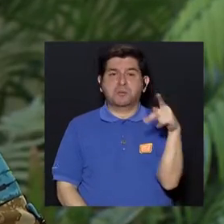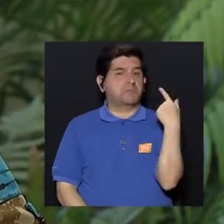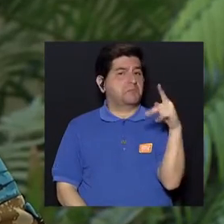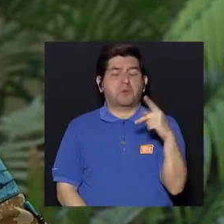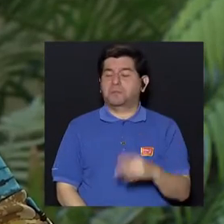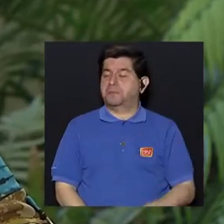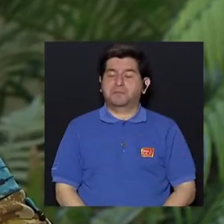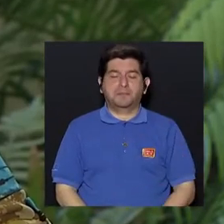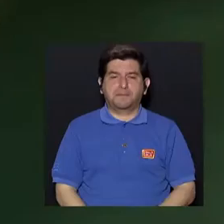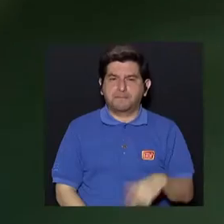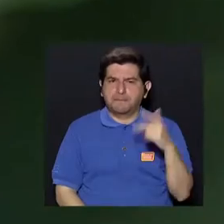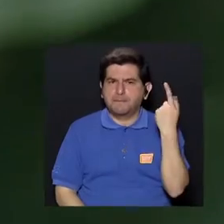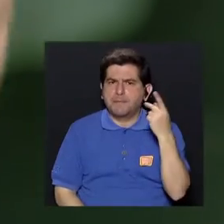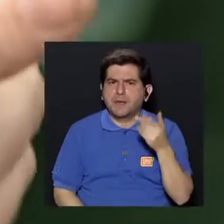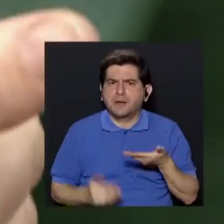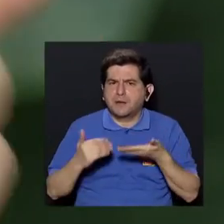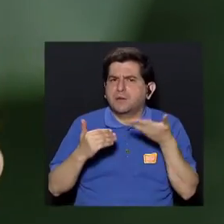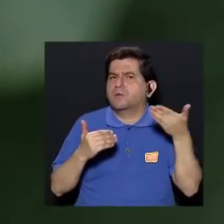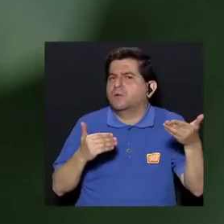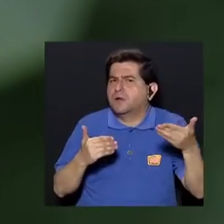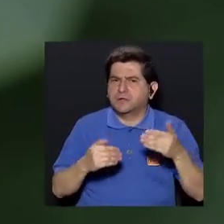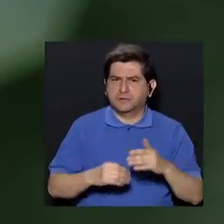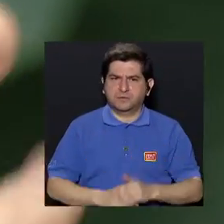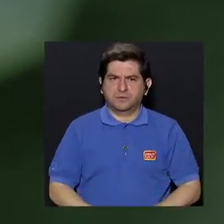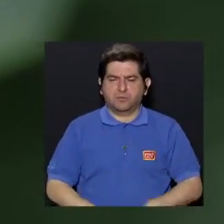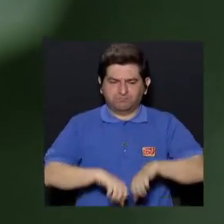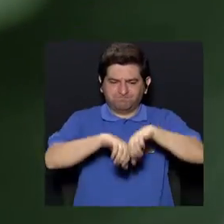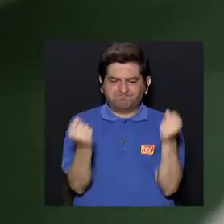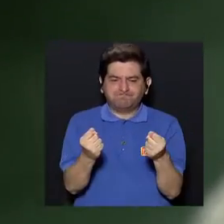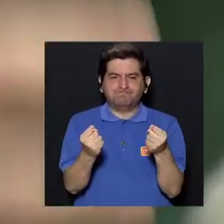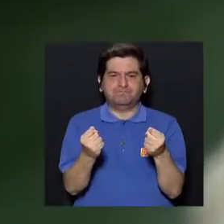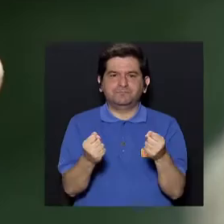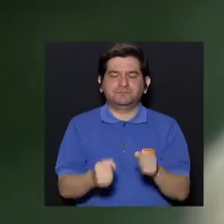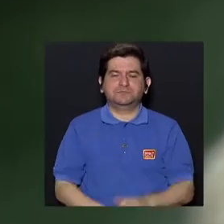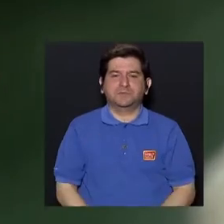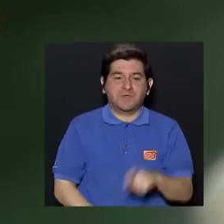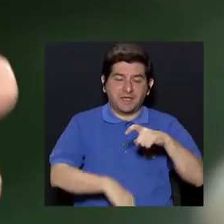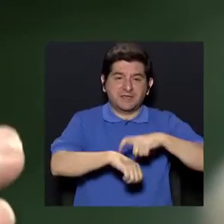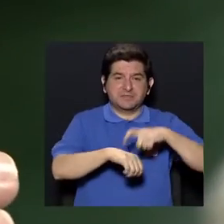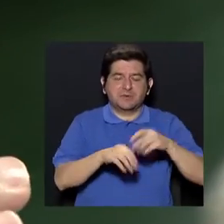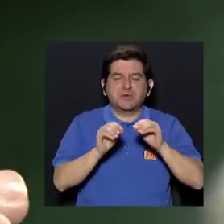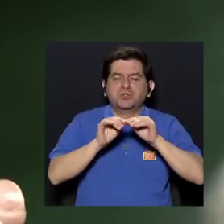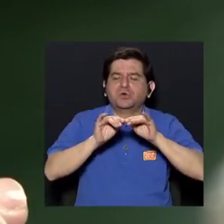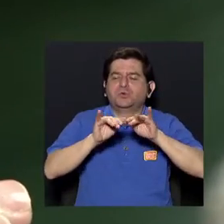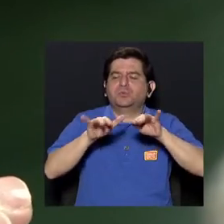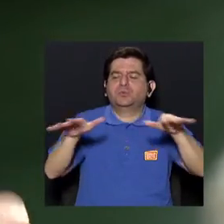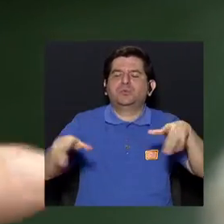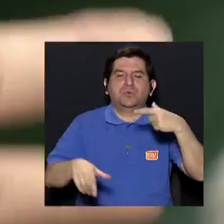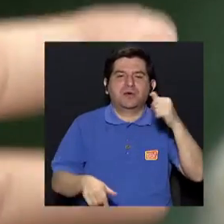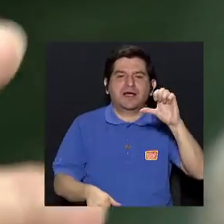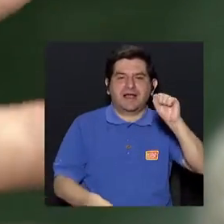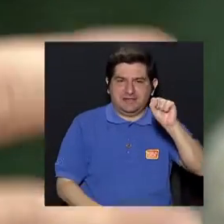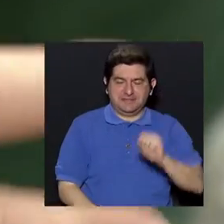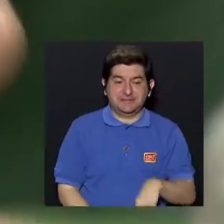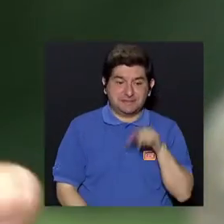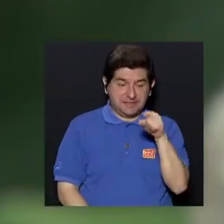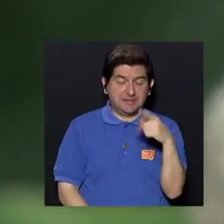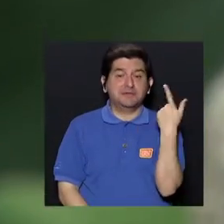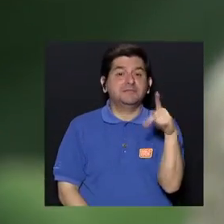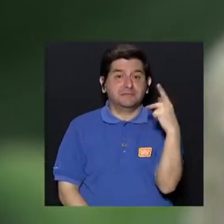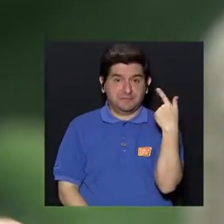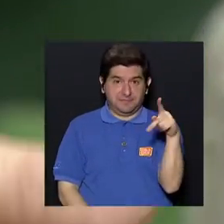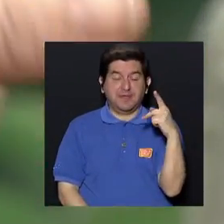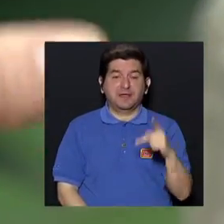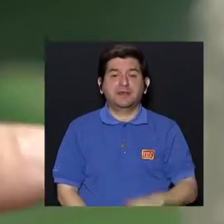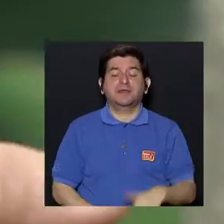peligroso como tal. La peligrosidad es que lo quebremos porque va a desprender unos gases y esos gases son los que son